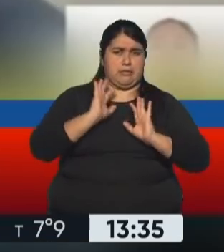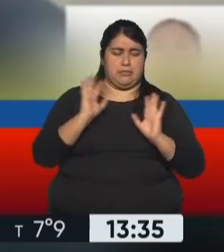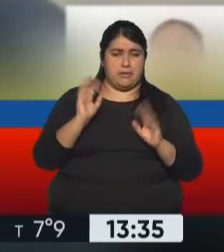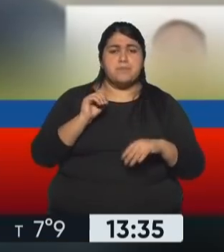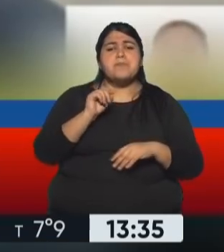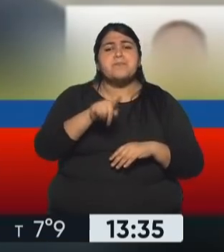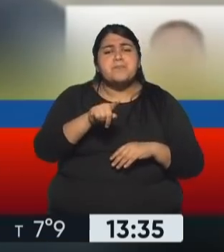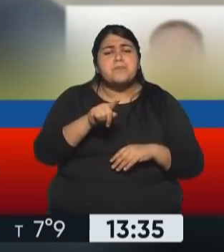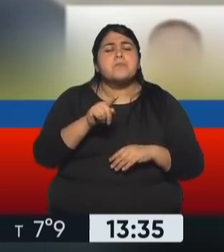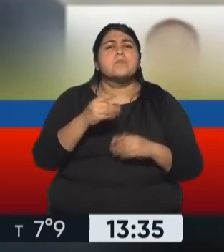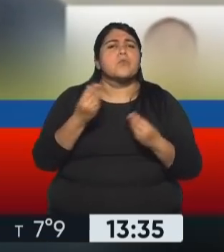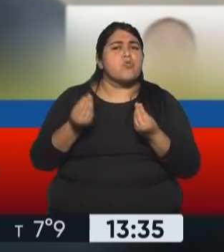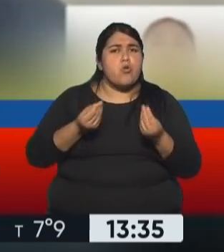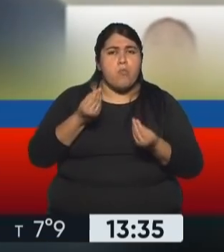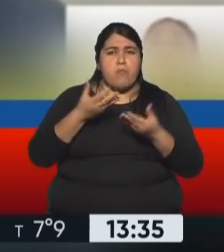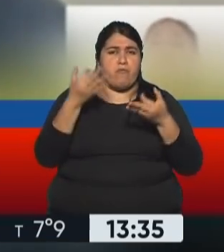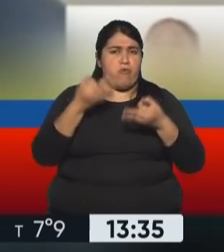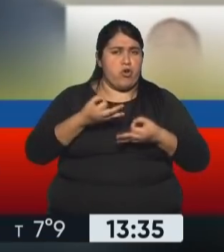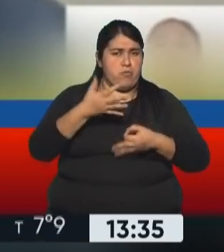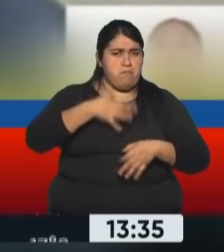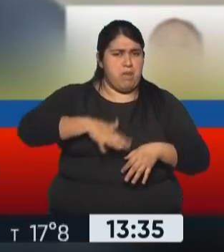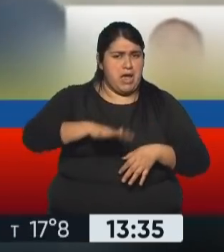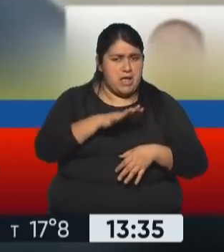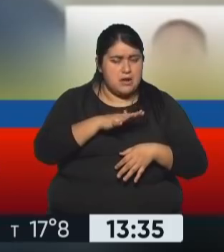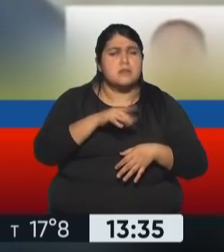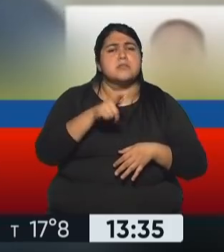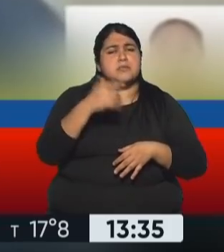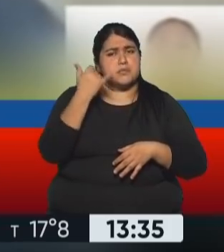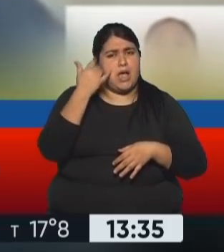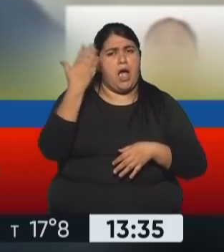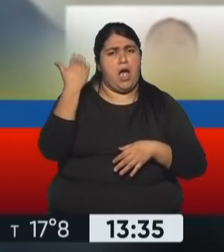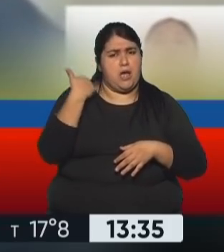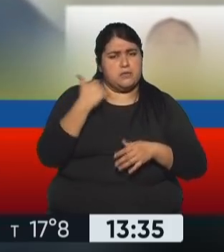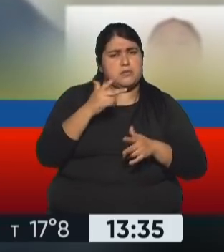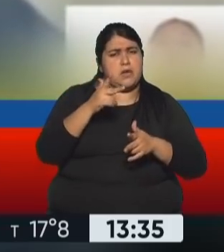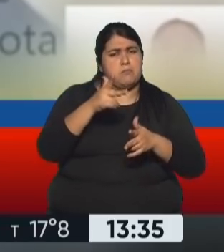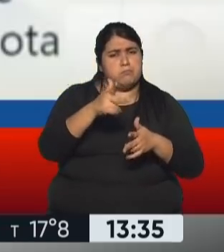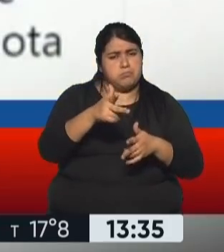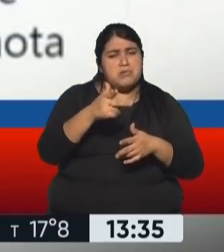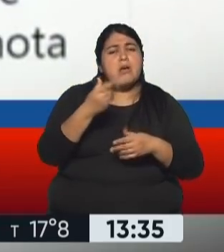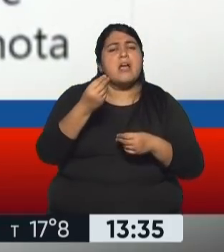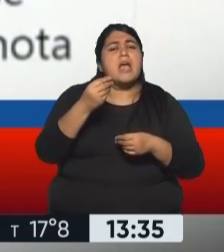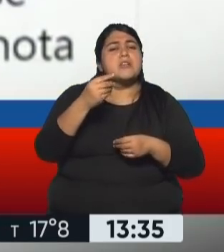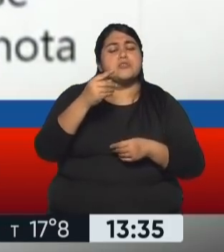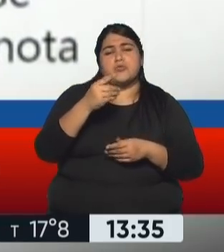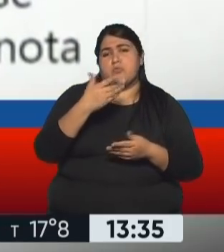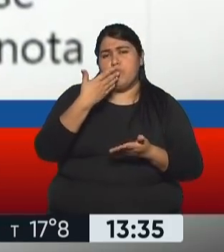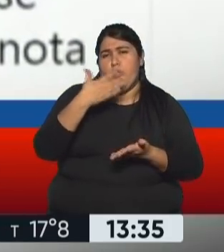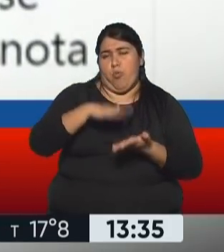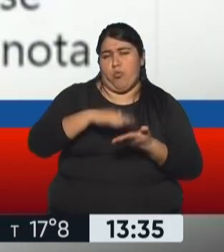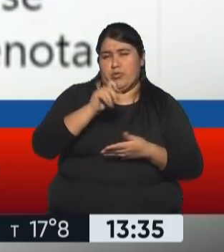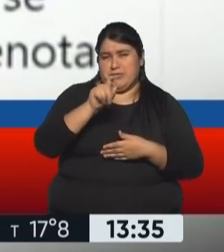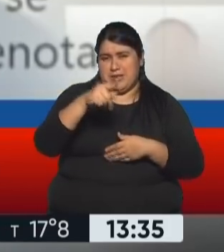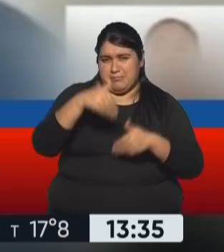Restan apelaciones sobre cuestiones formales, muchas de las cuales ya fueron declaradas improcedentes por jurados electorales especiales.